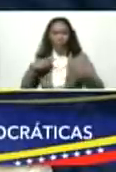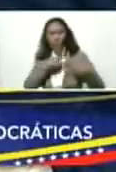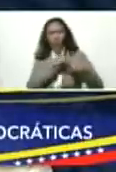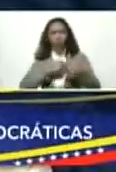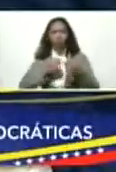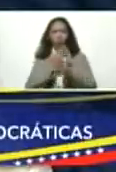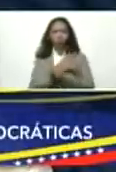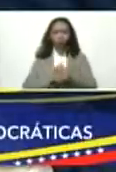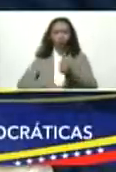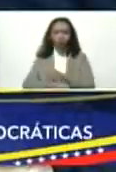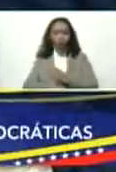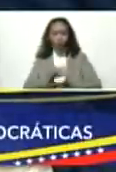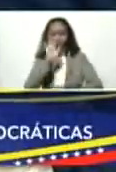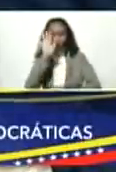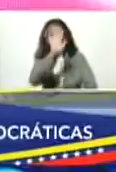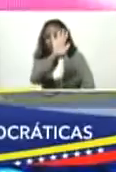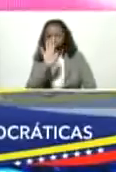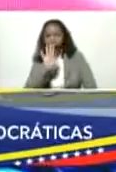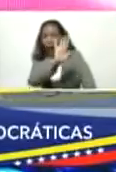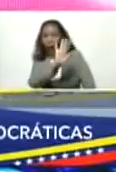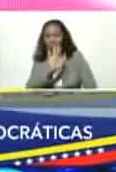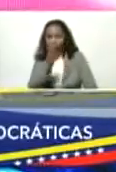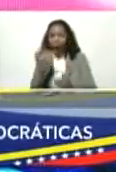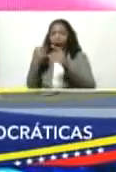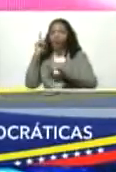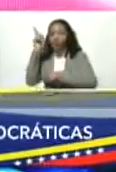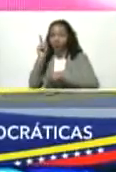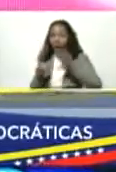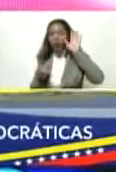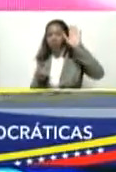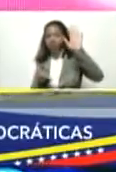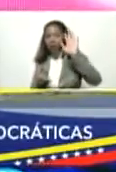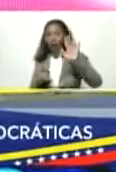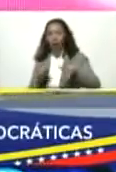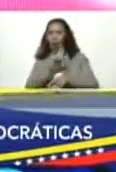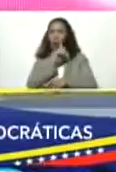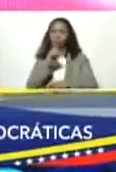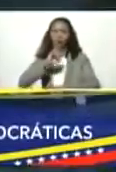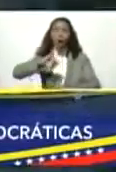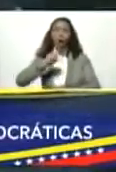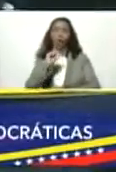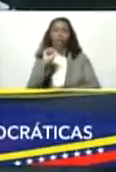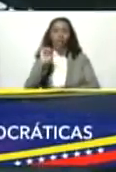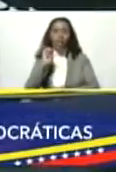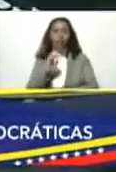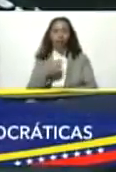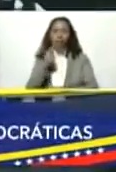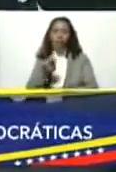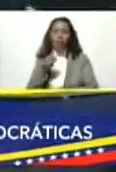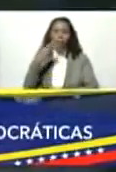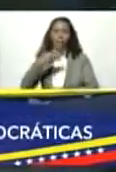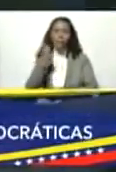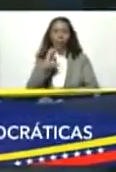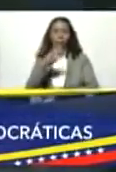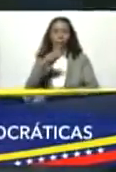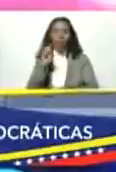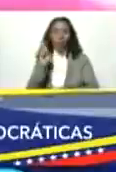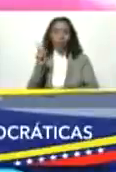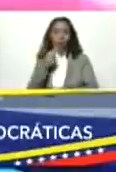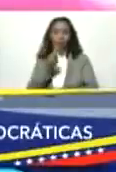jugando fútbol y le dije te espero en la salida a Faraco ¿cómo se llama José Luis? José Luis Faraco y le dicen Pepe bueno entonces